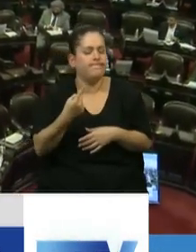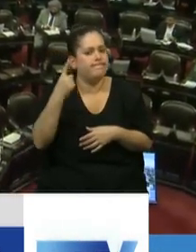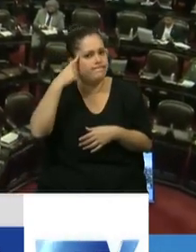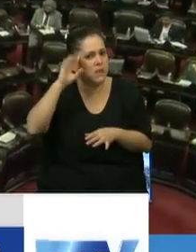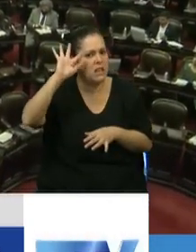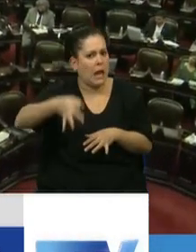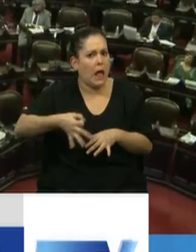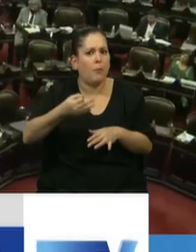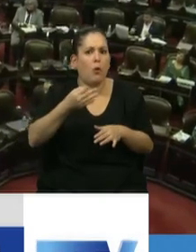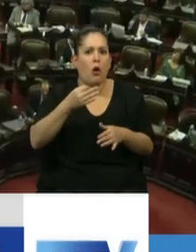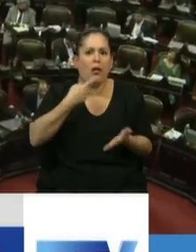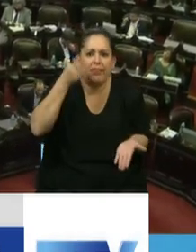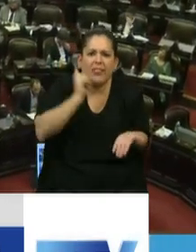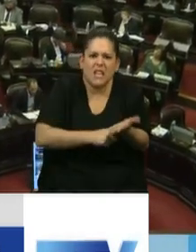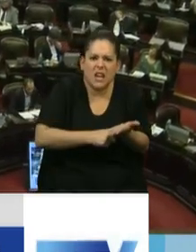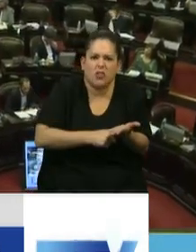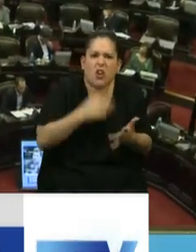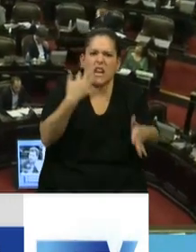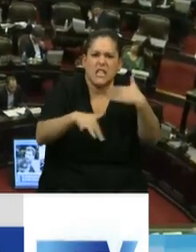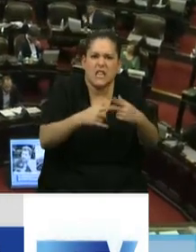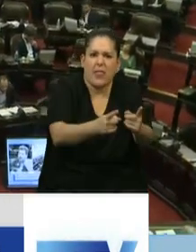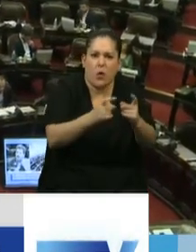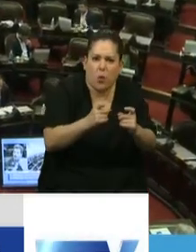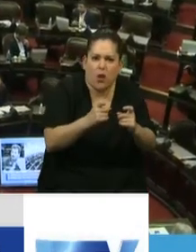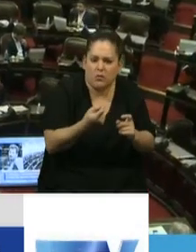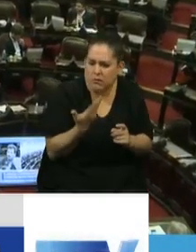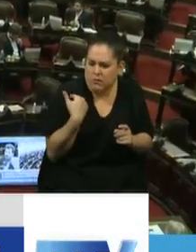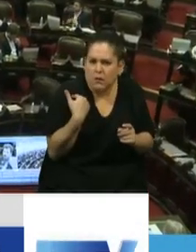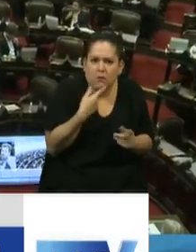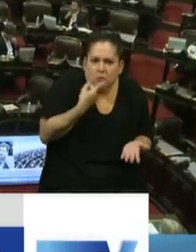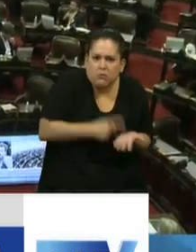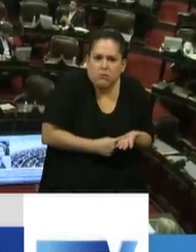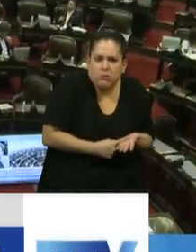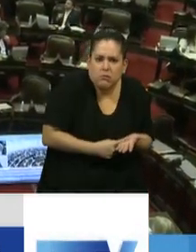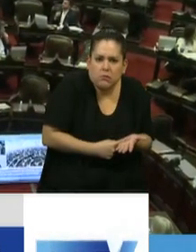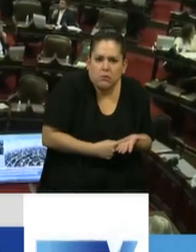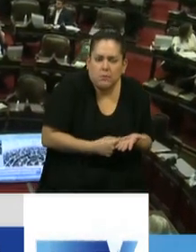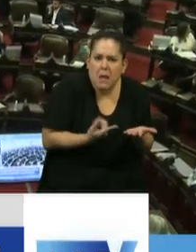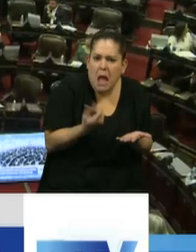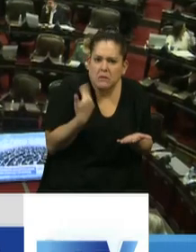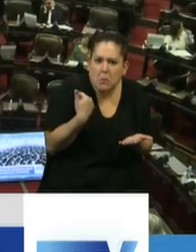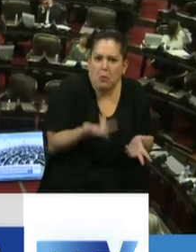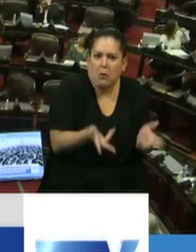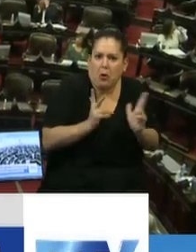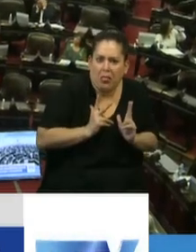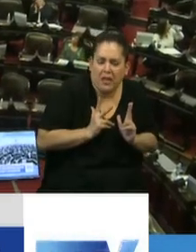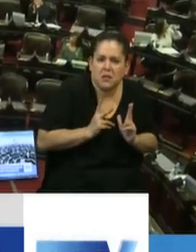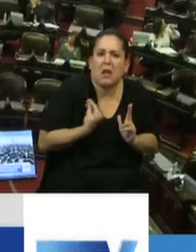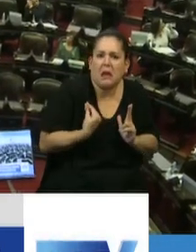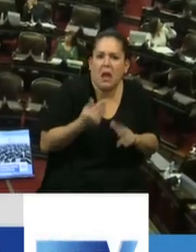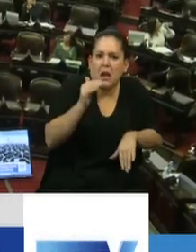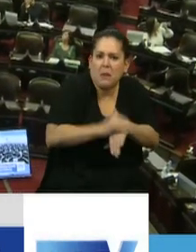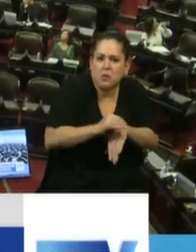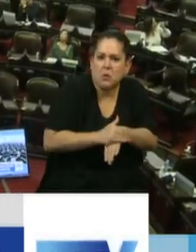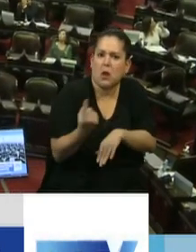decreto de necesidad de urgencia a horas de que este Parlamento vuelva a funcionar, que nos diga que la responsabilidad que